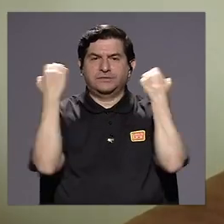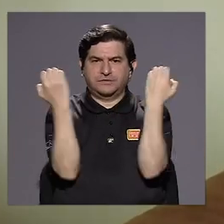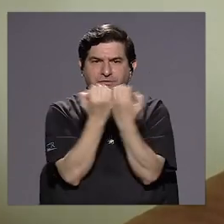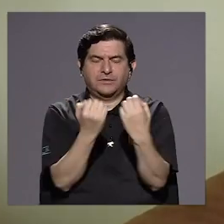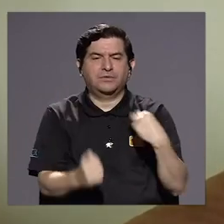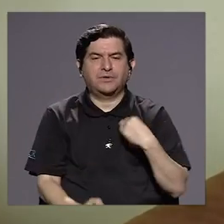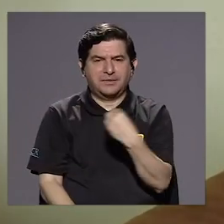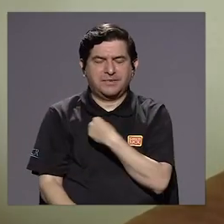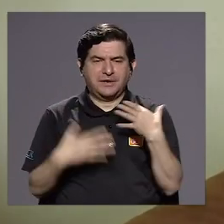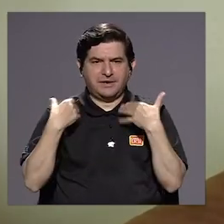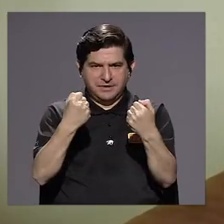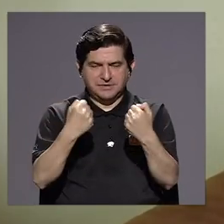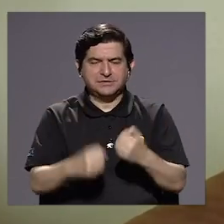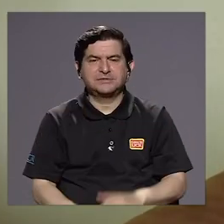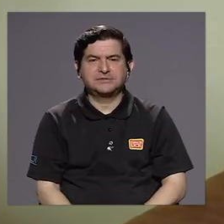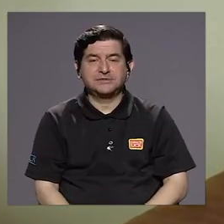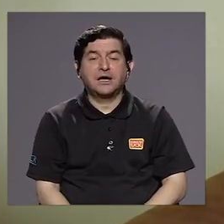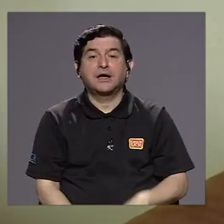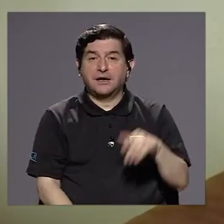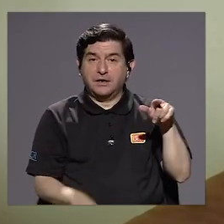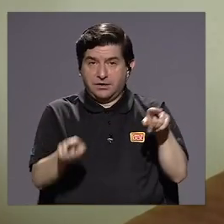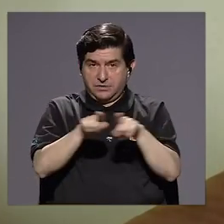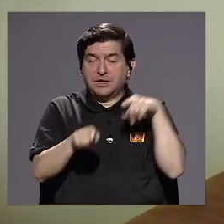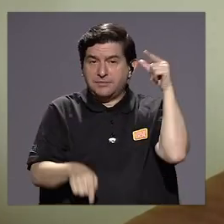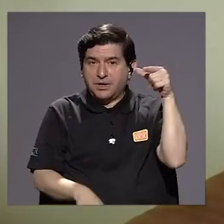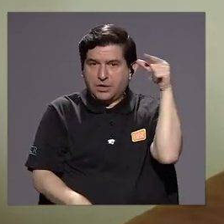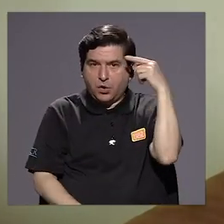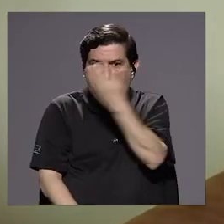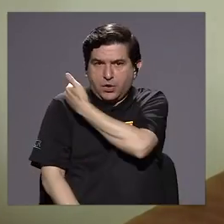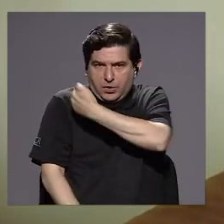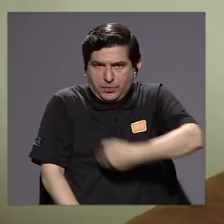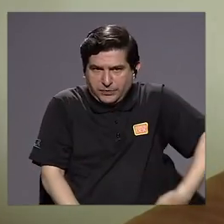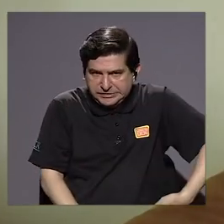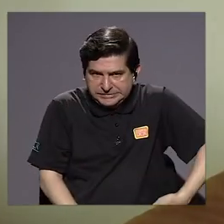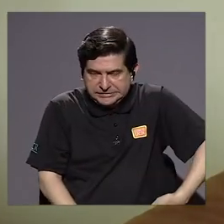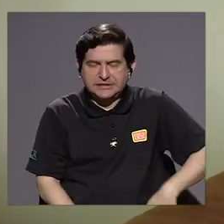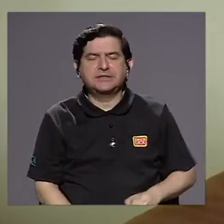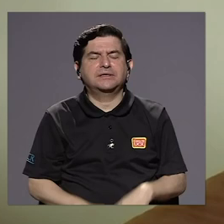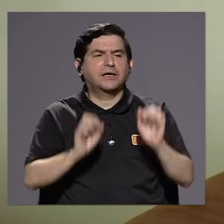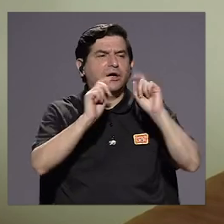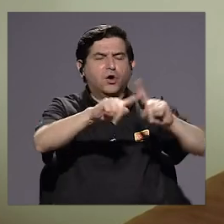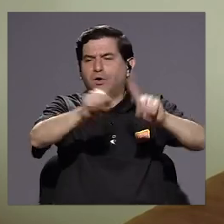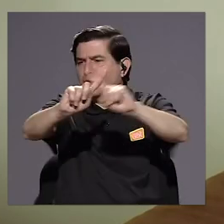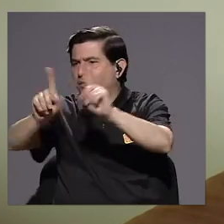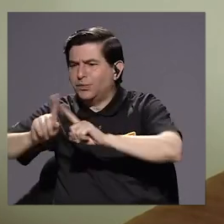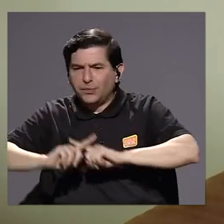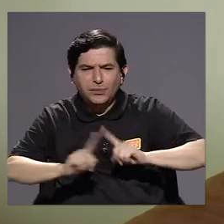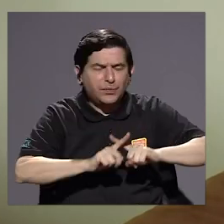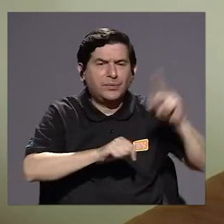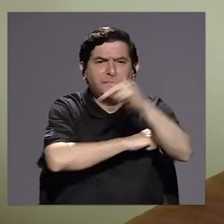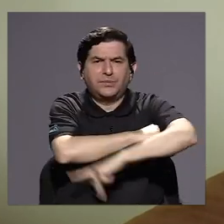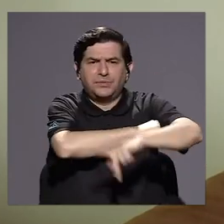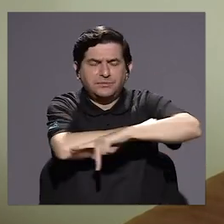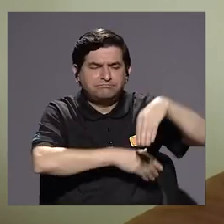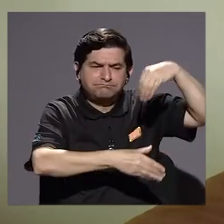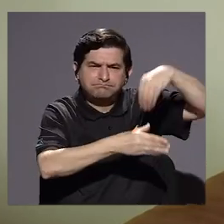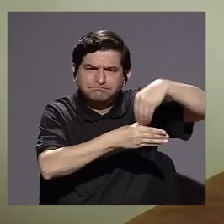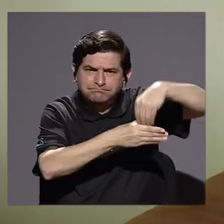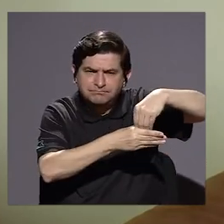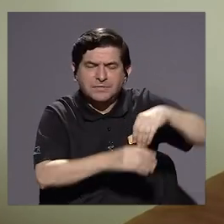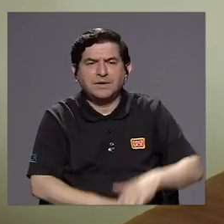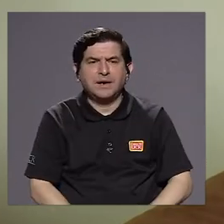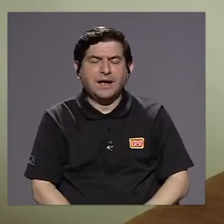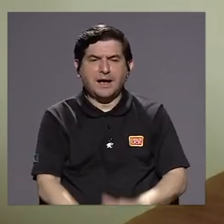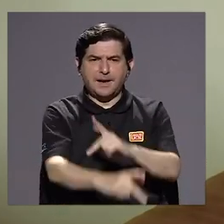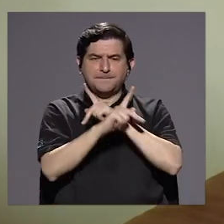ministerio de salud, con la presidencia, con el señor presidente, estamos viendo posibilidades y el país aportó por el